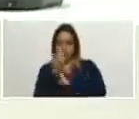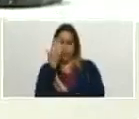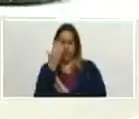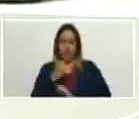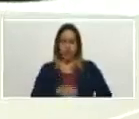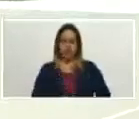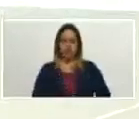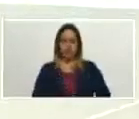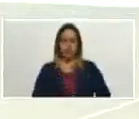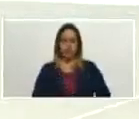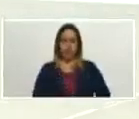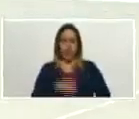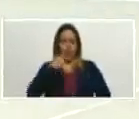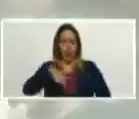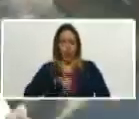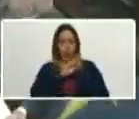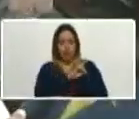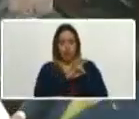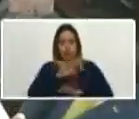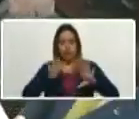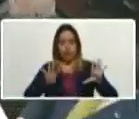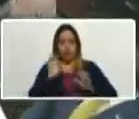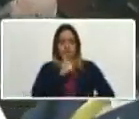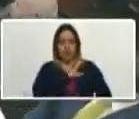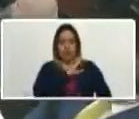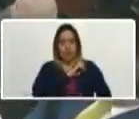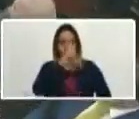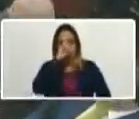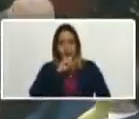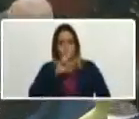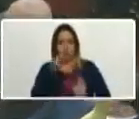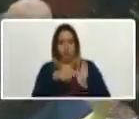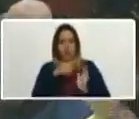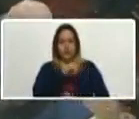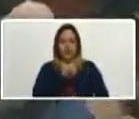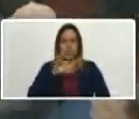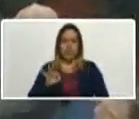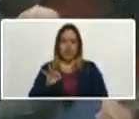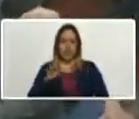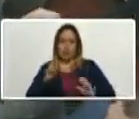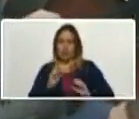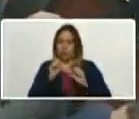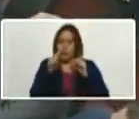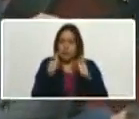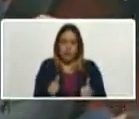hoy, lunes 9 de enero de este año 2023, que apenas empieza.